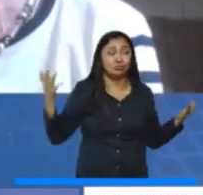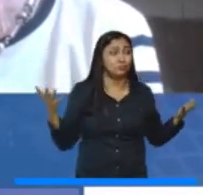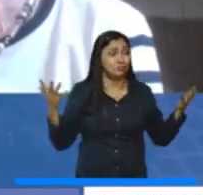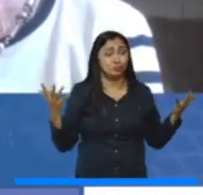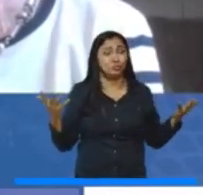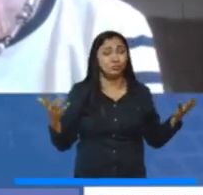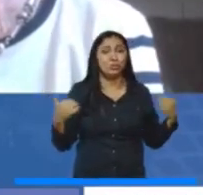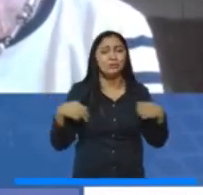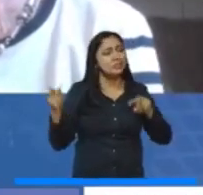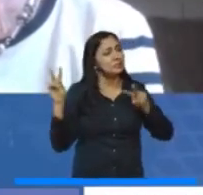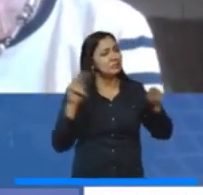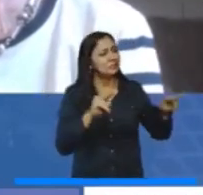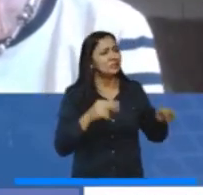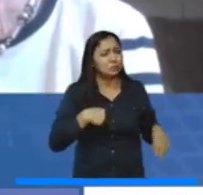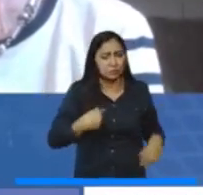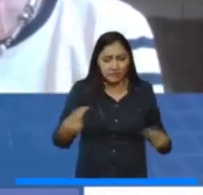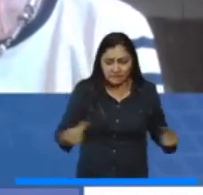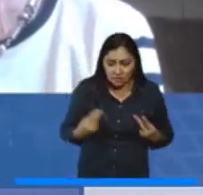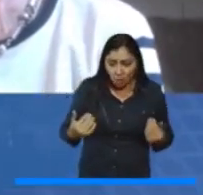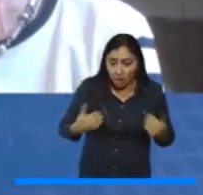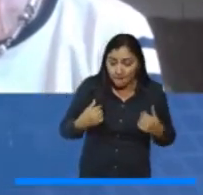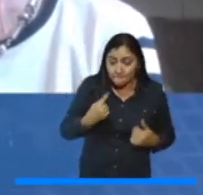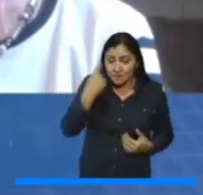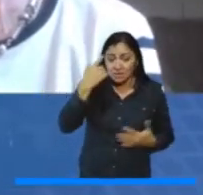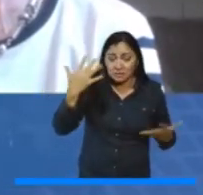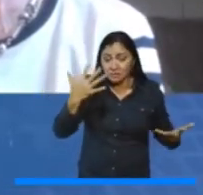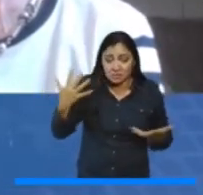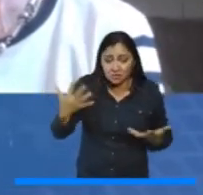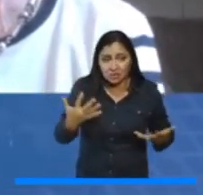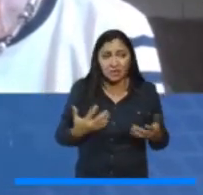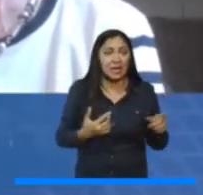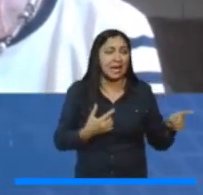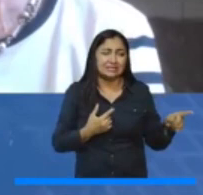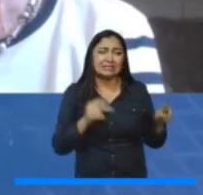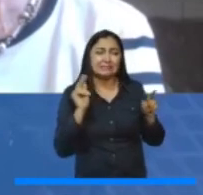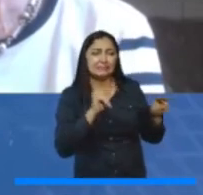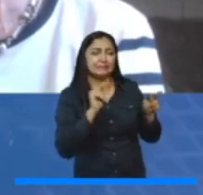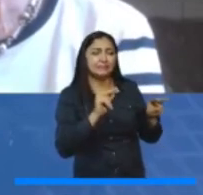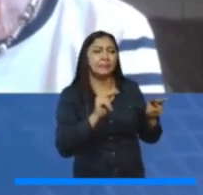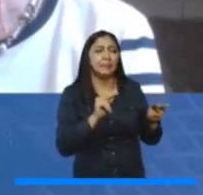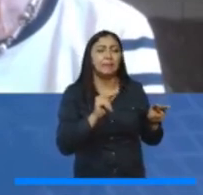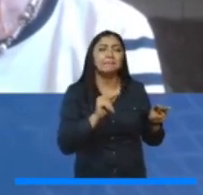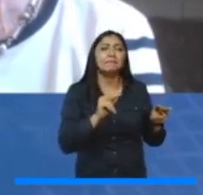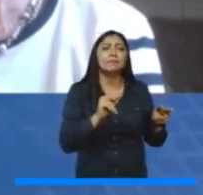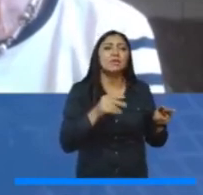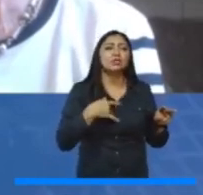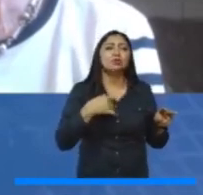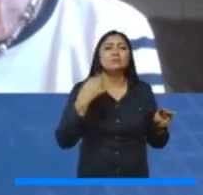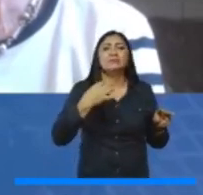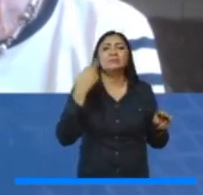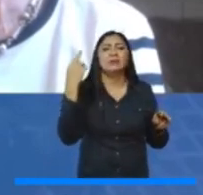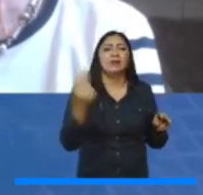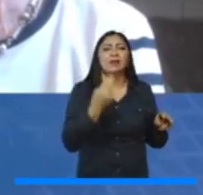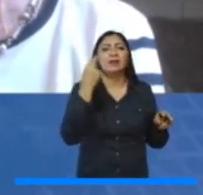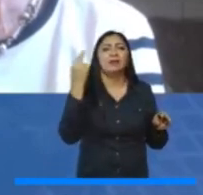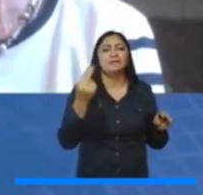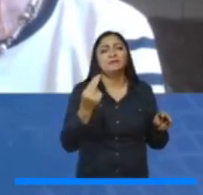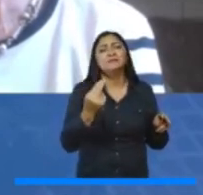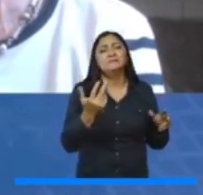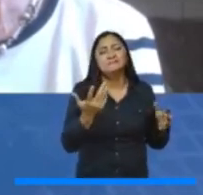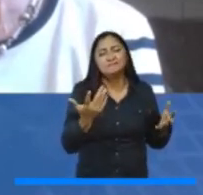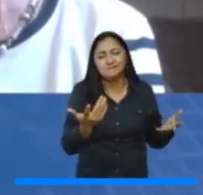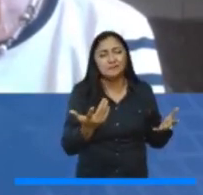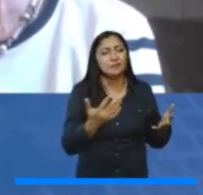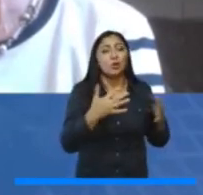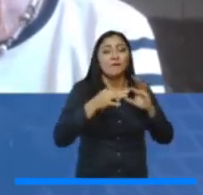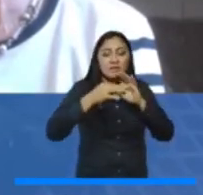Y yo acuñé una expresión que repito continuamente. Si esta crisis que generó la